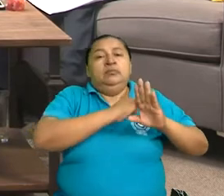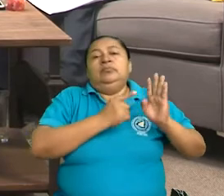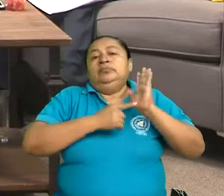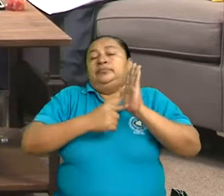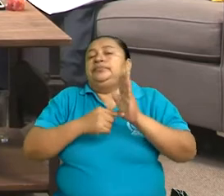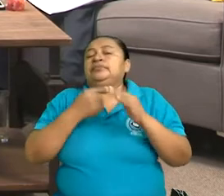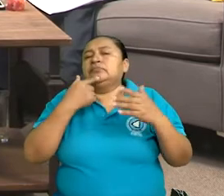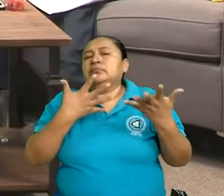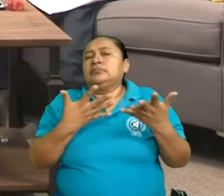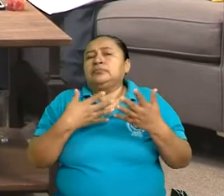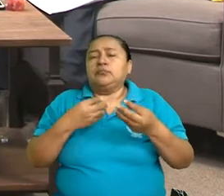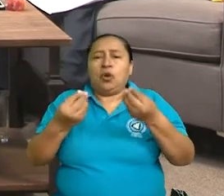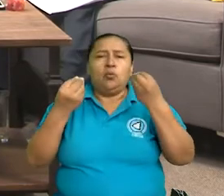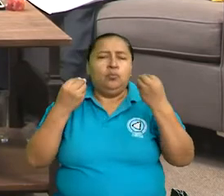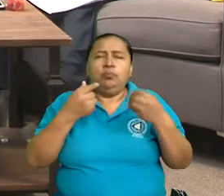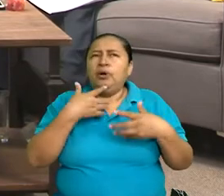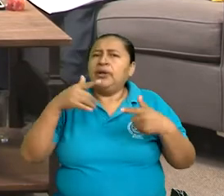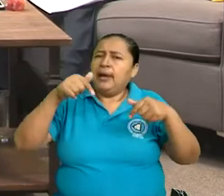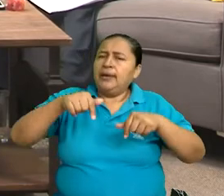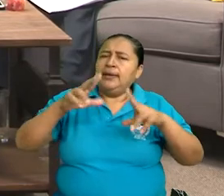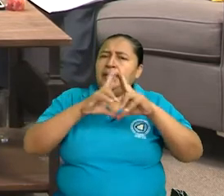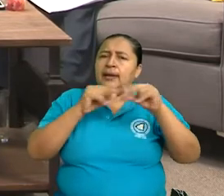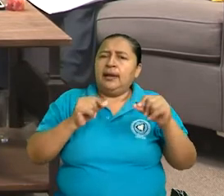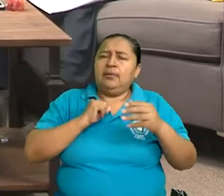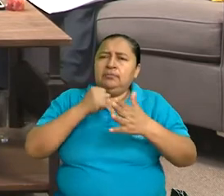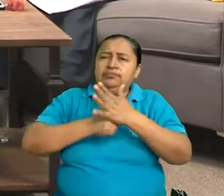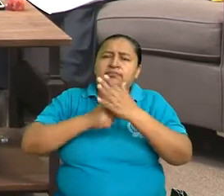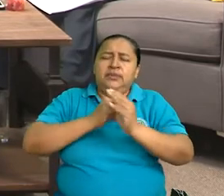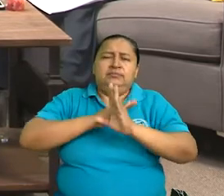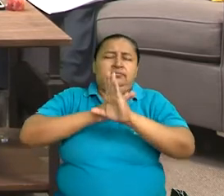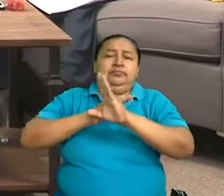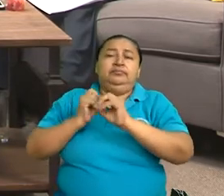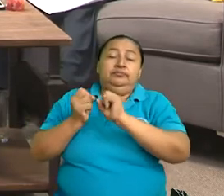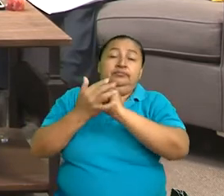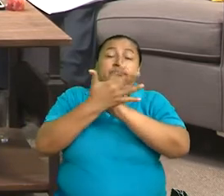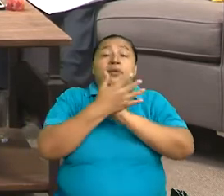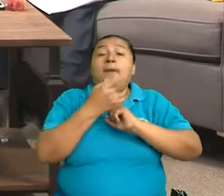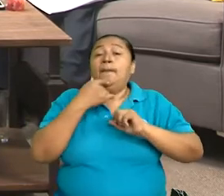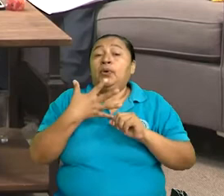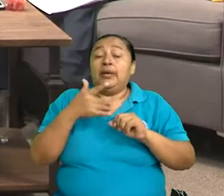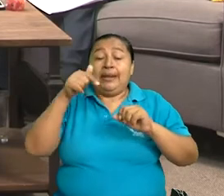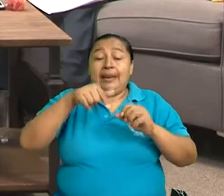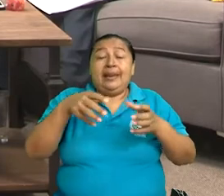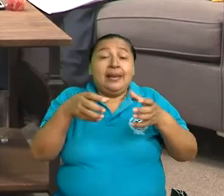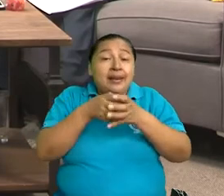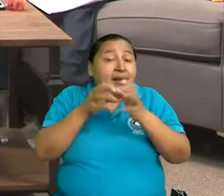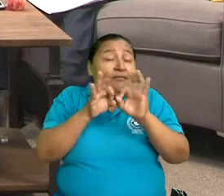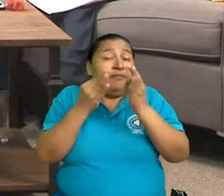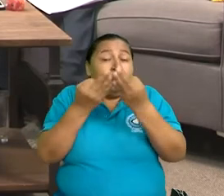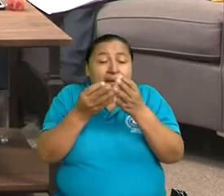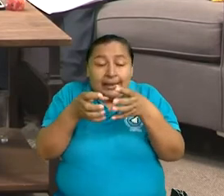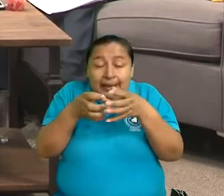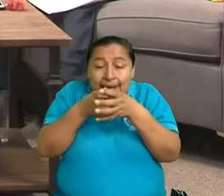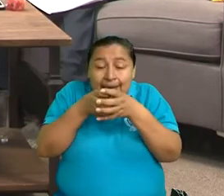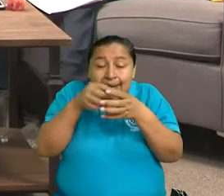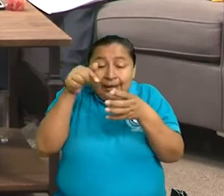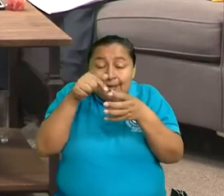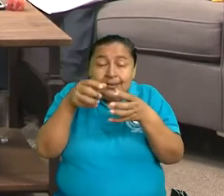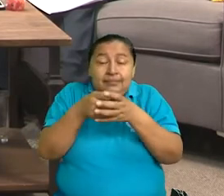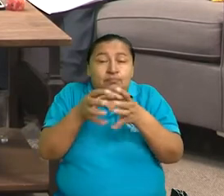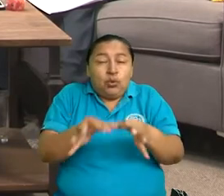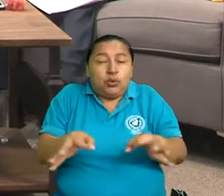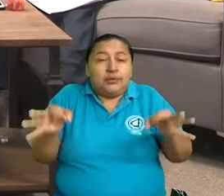ejemplo, ¿por qué hemos sido tan exitosos nosotros en el combate al COVID? Porque la familia es el núcleo principal